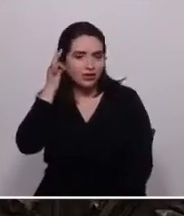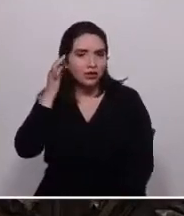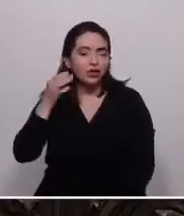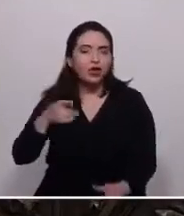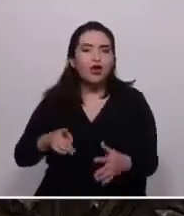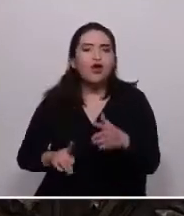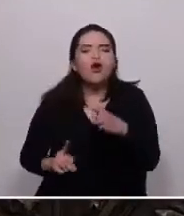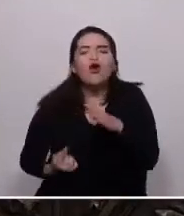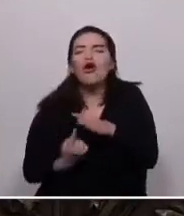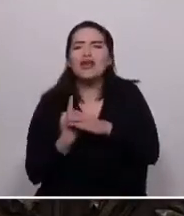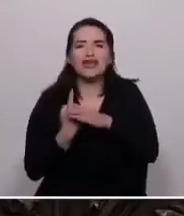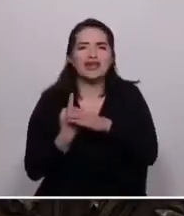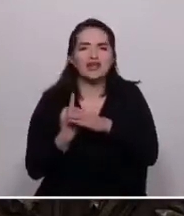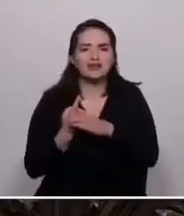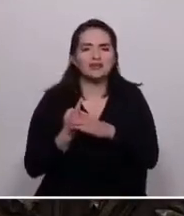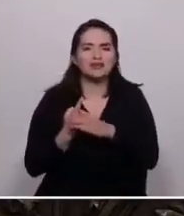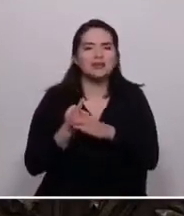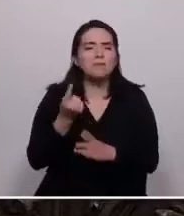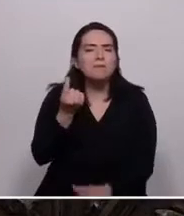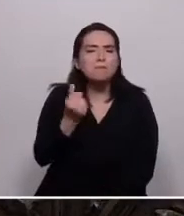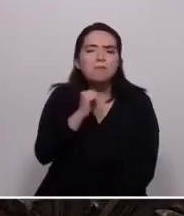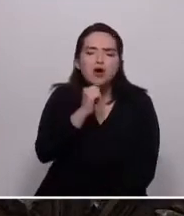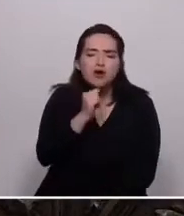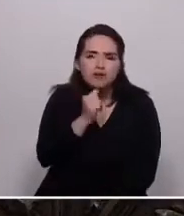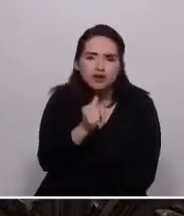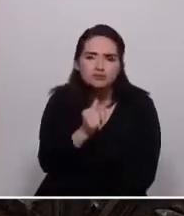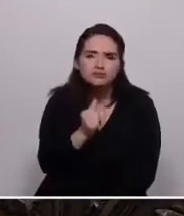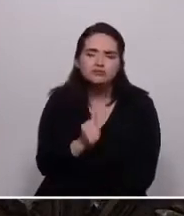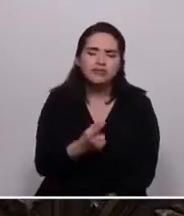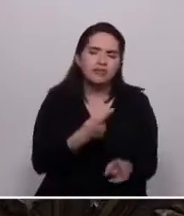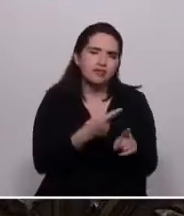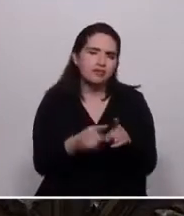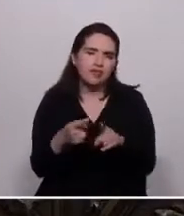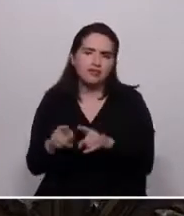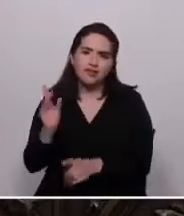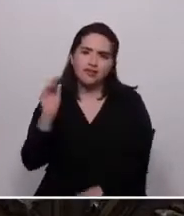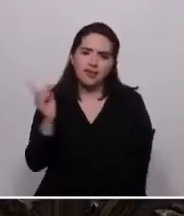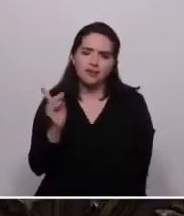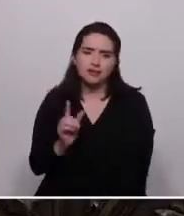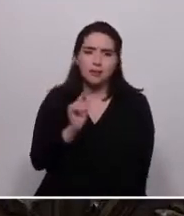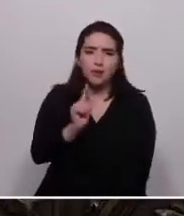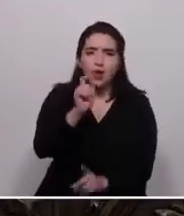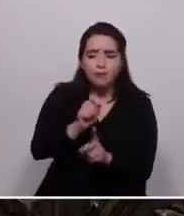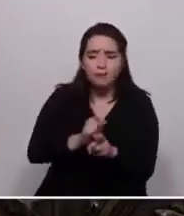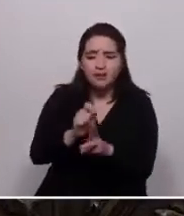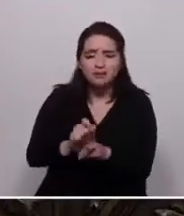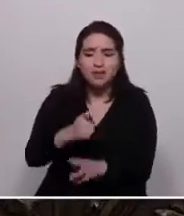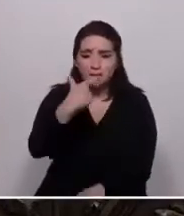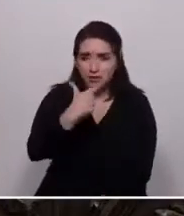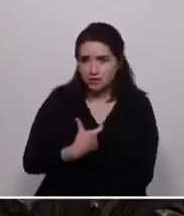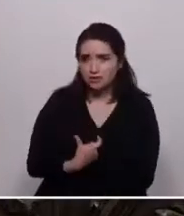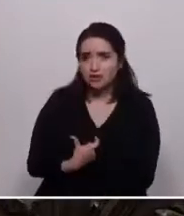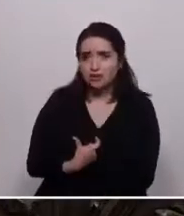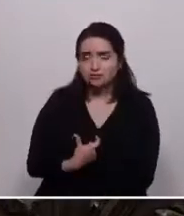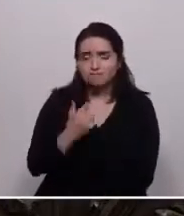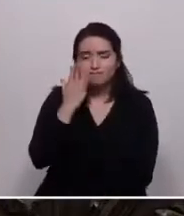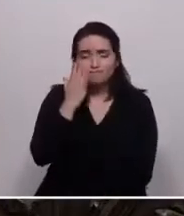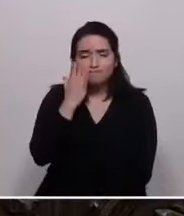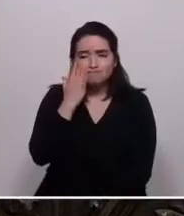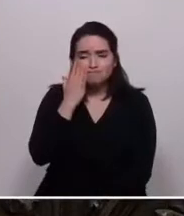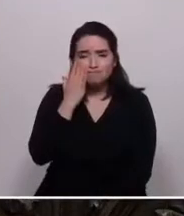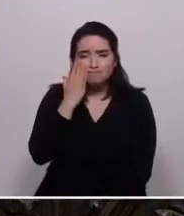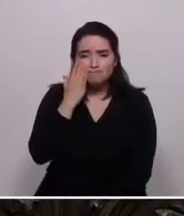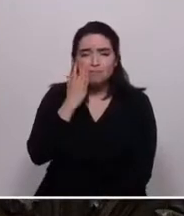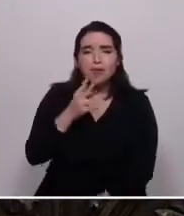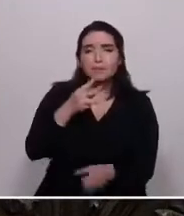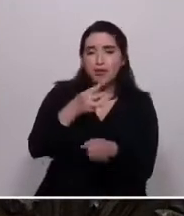humilde y tener múltiple discapacidad, estar a pocos meses de ser una persona mayor y de vivir